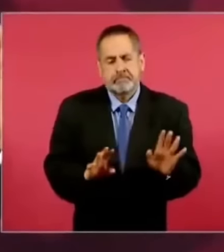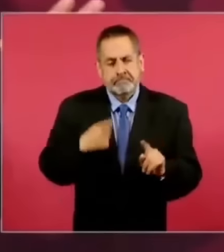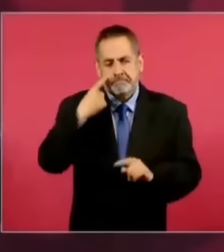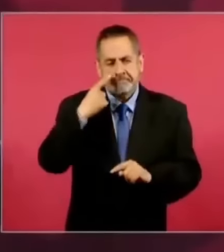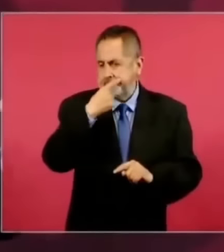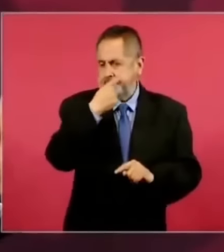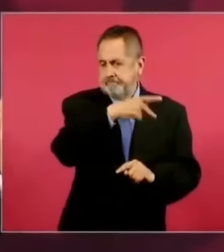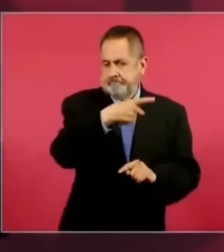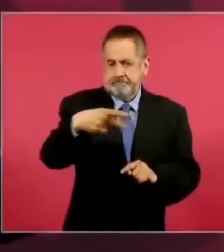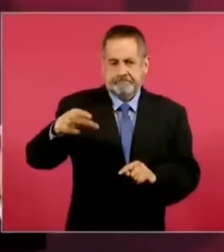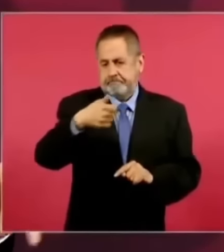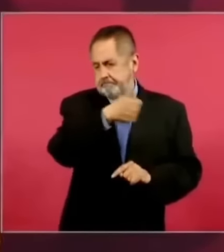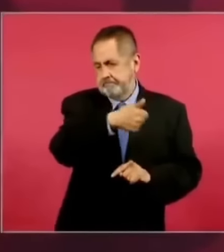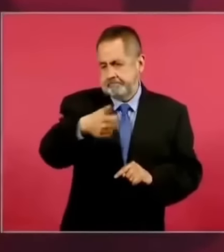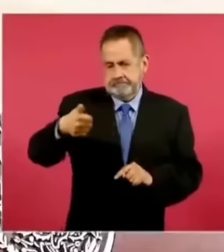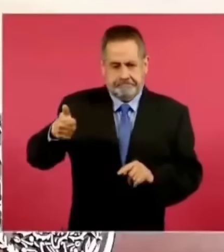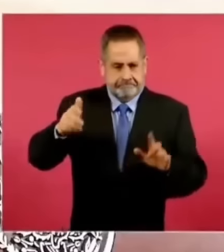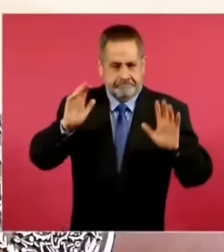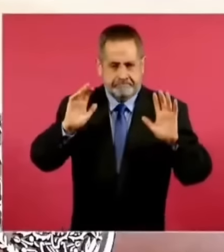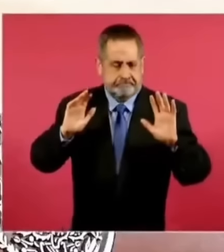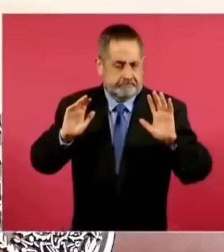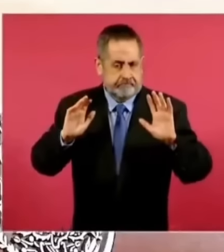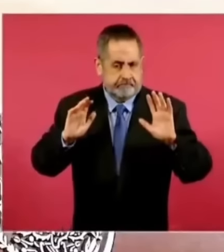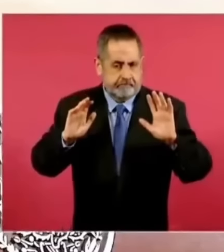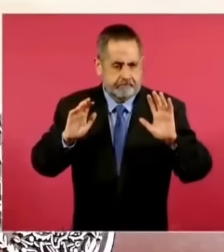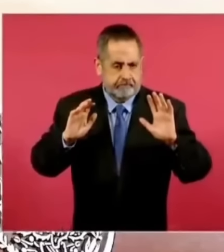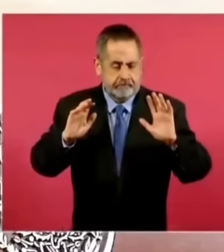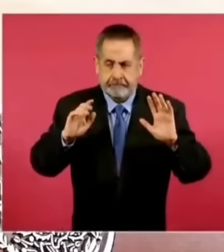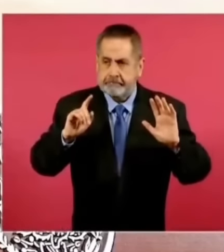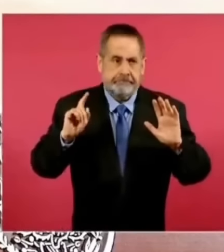es libre.